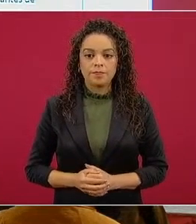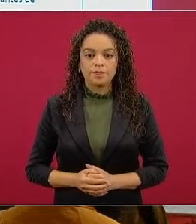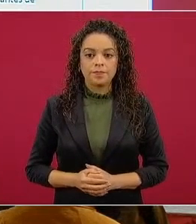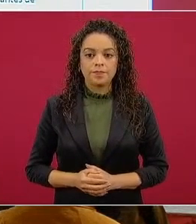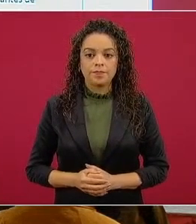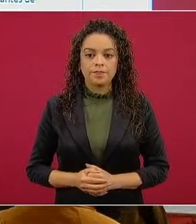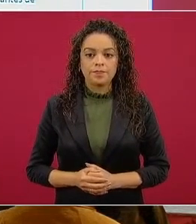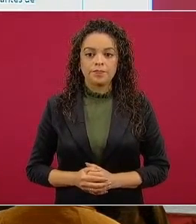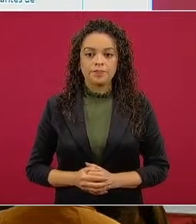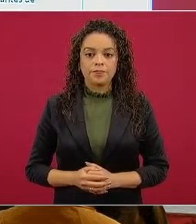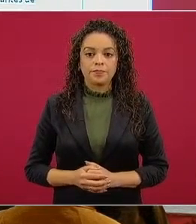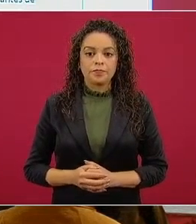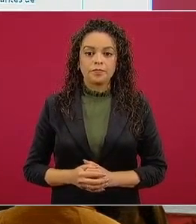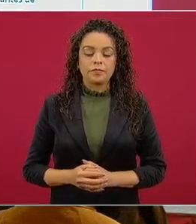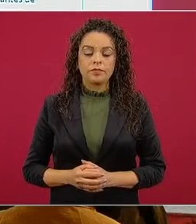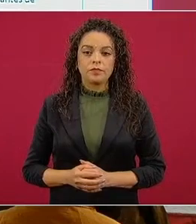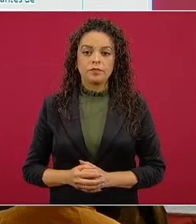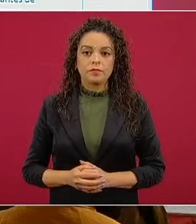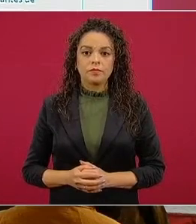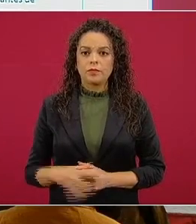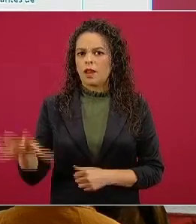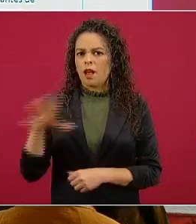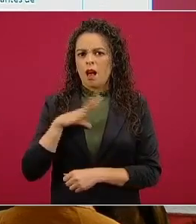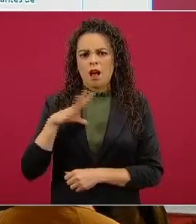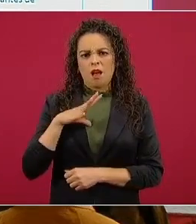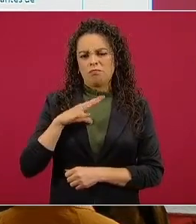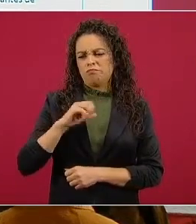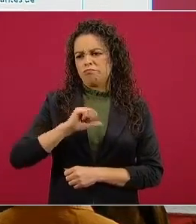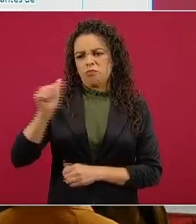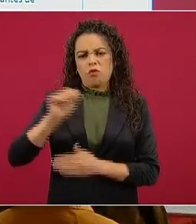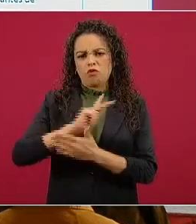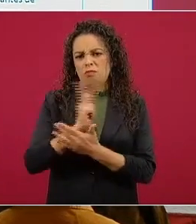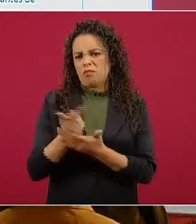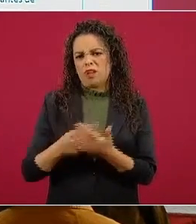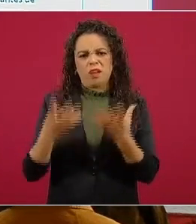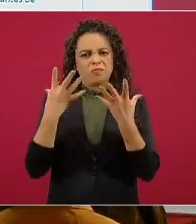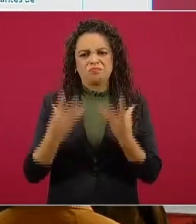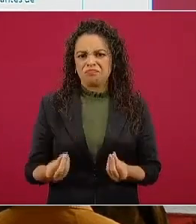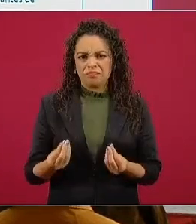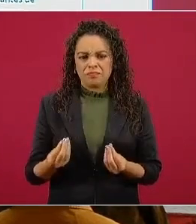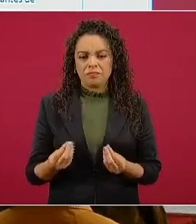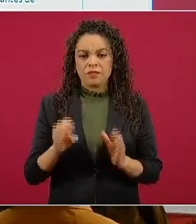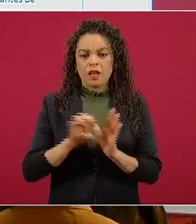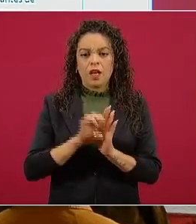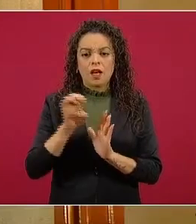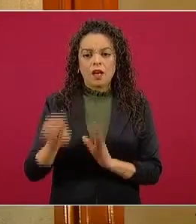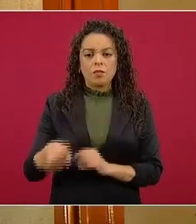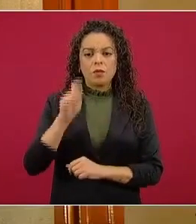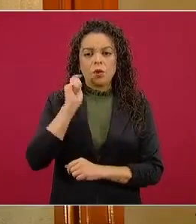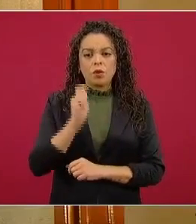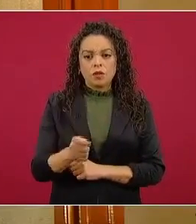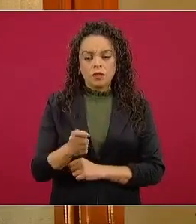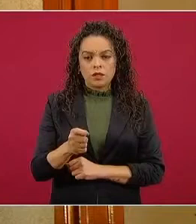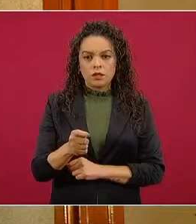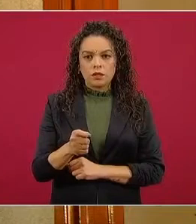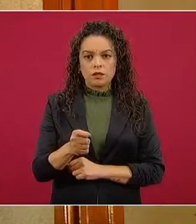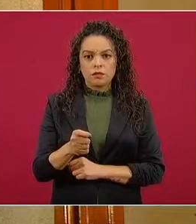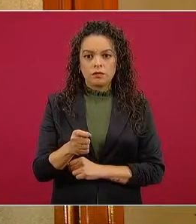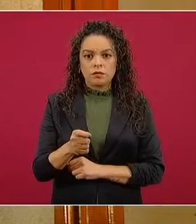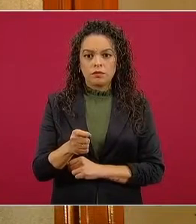Hay muchos otros programas. Por ejemplo, en el caso de caminos rurales,